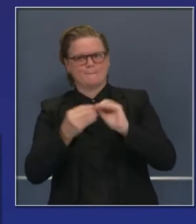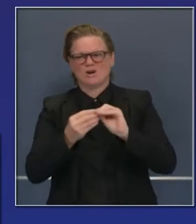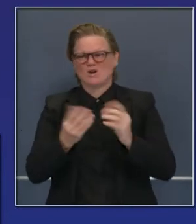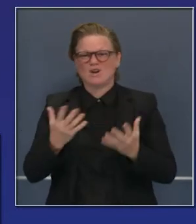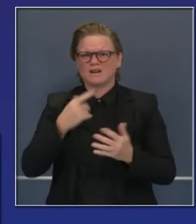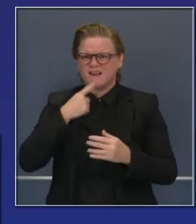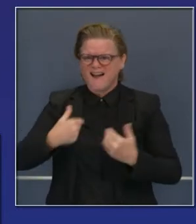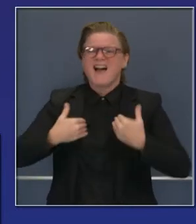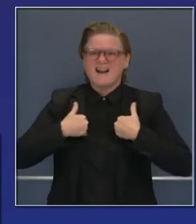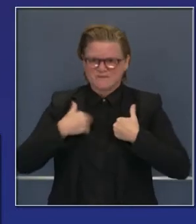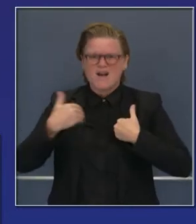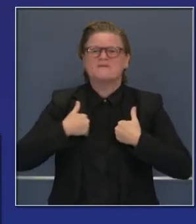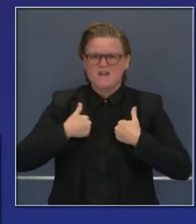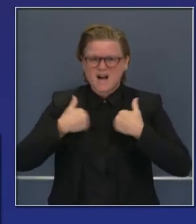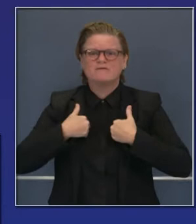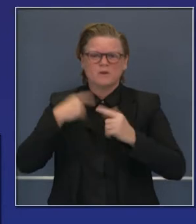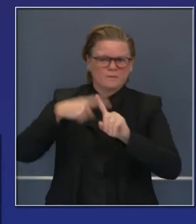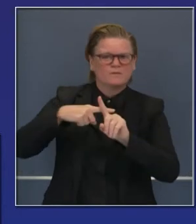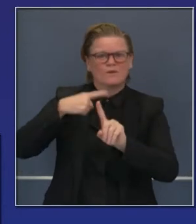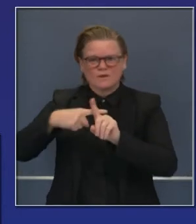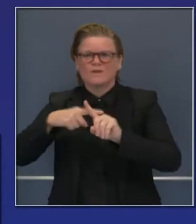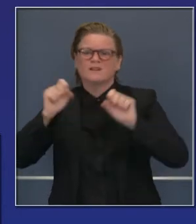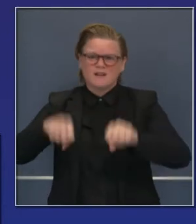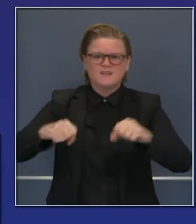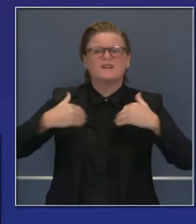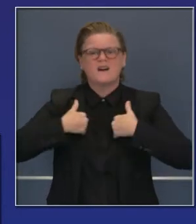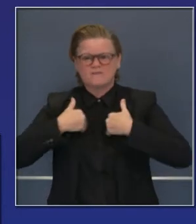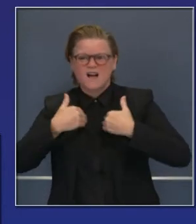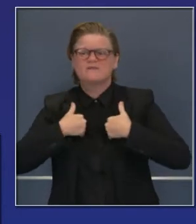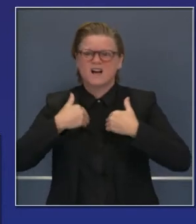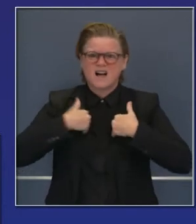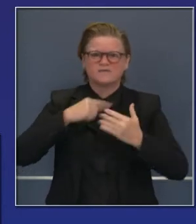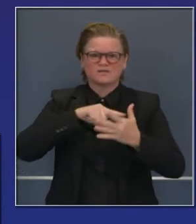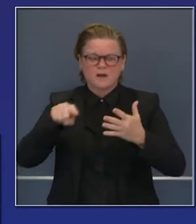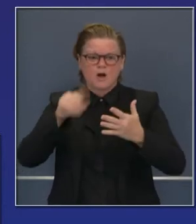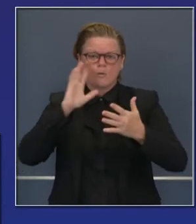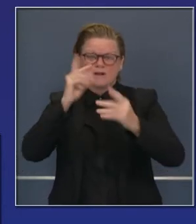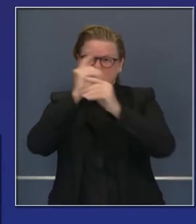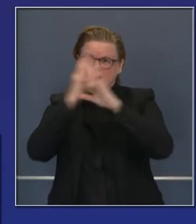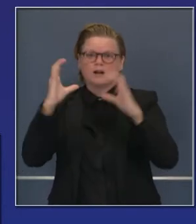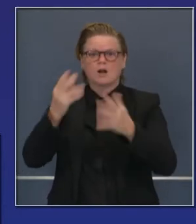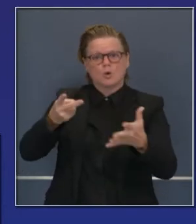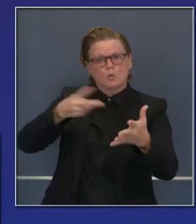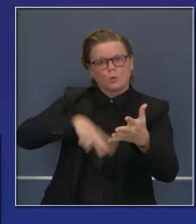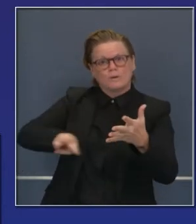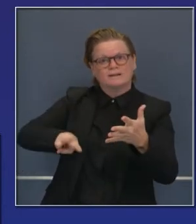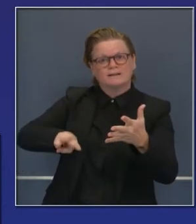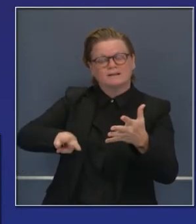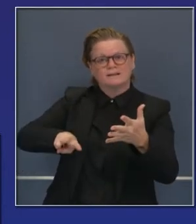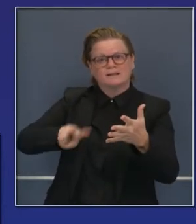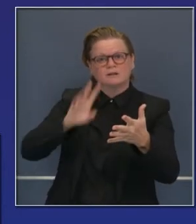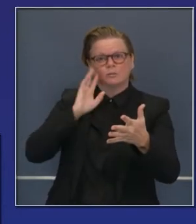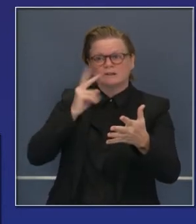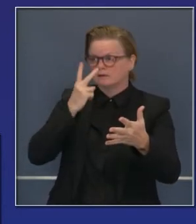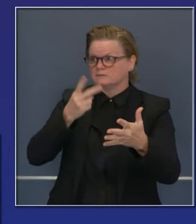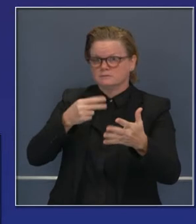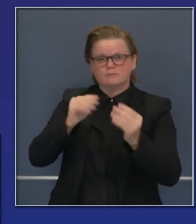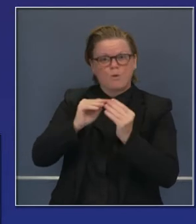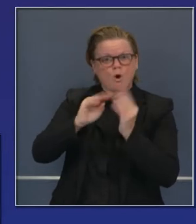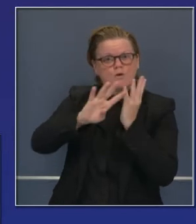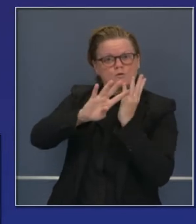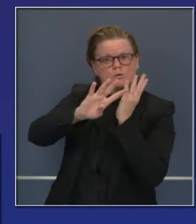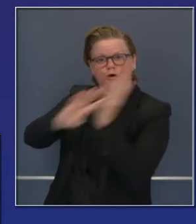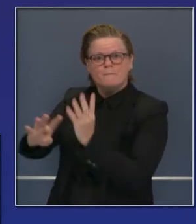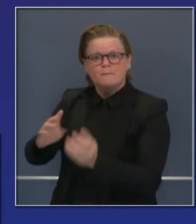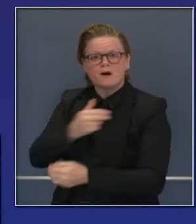a impactar los hospitales. Nos hemos dado cuenta que se tarda unas dos semanas para ver ese impacto. Hemos tenido más de 18